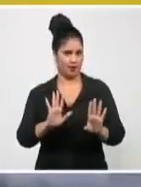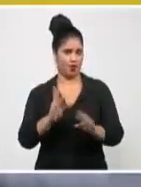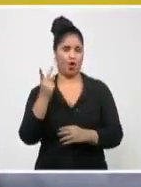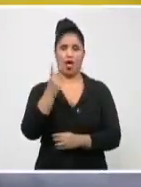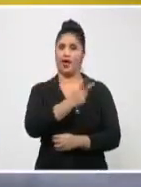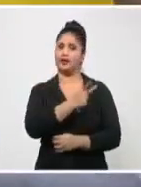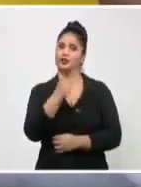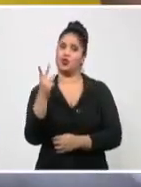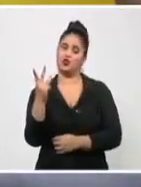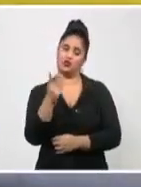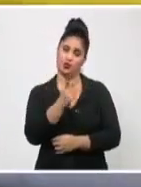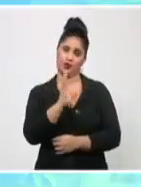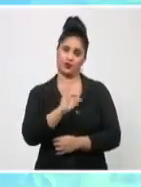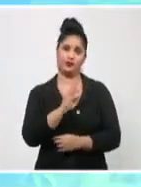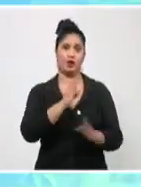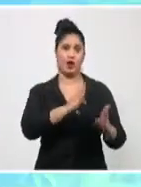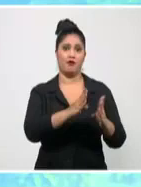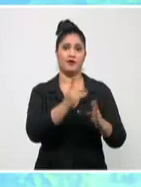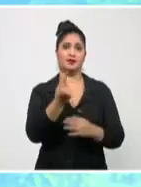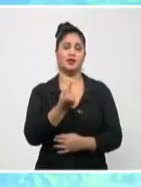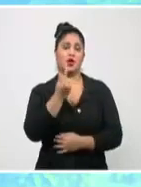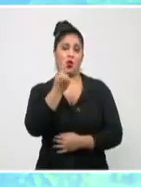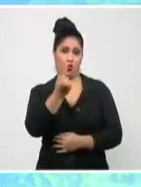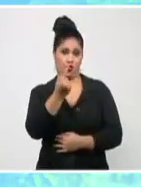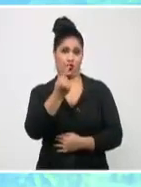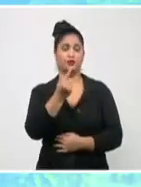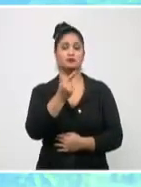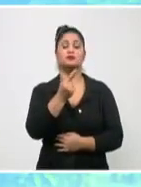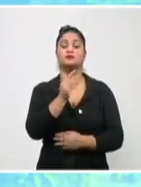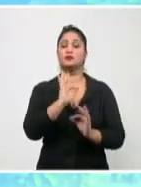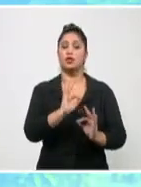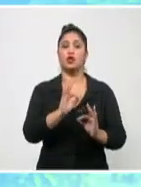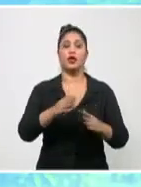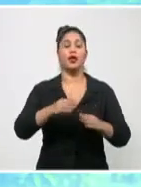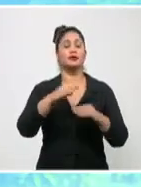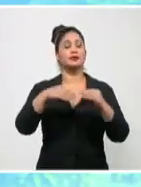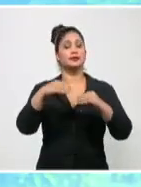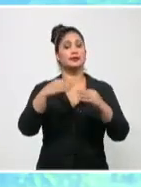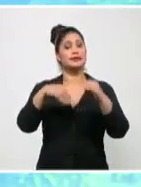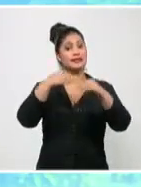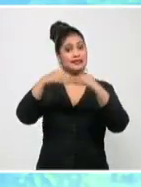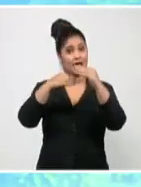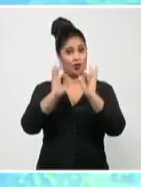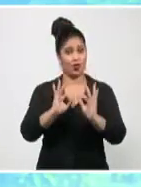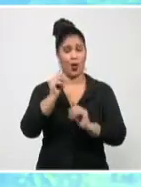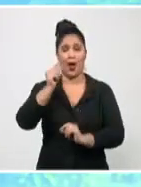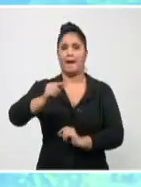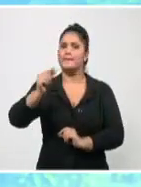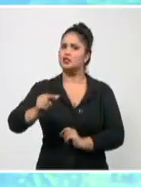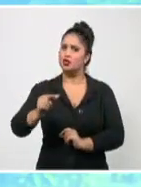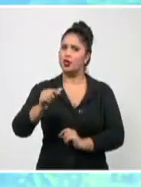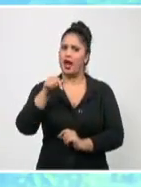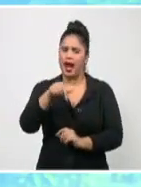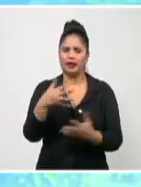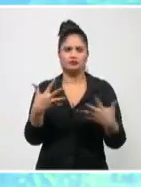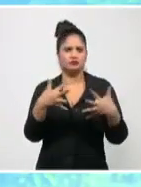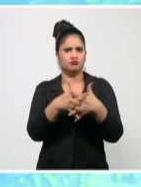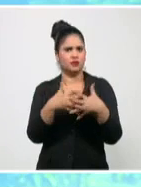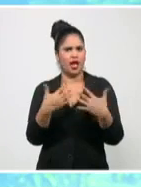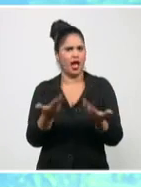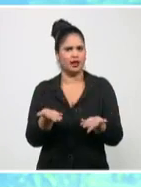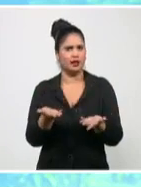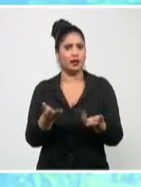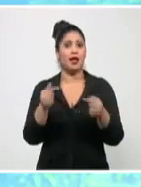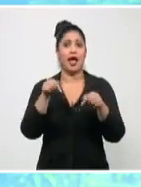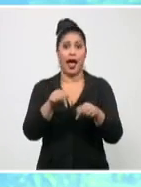en vacunas. La fase 1, desarrollo de un medicamento, que es la primera exposición que sufren las personas que participan en un estudio, se involucra una pequeña